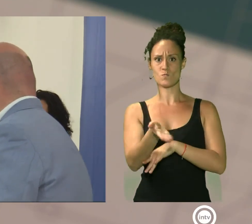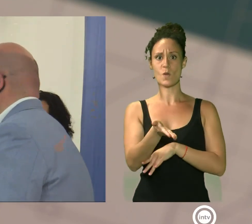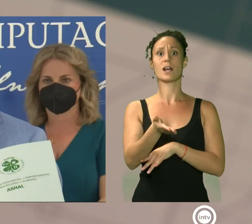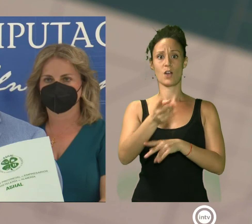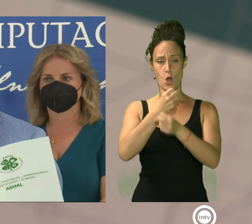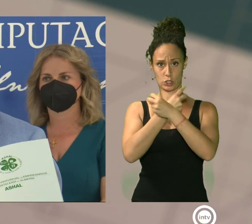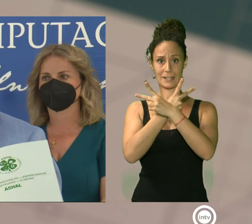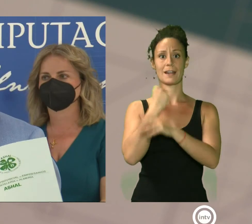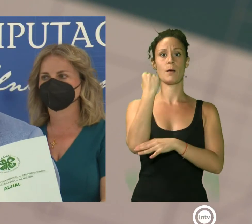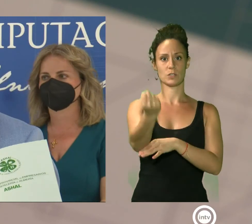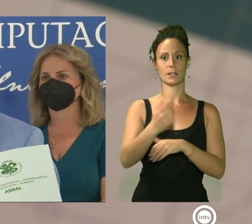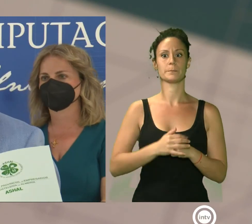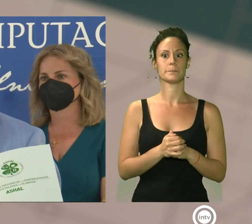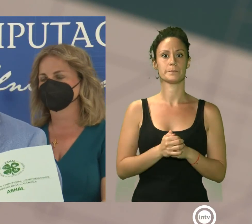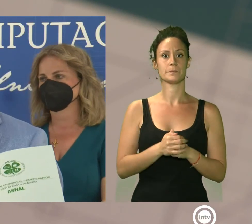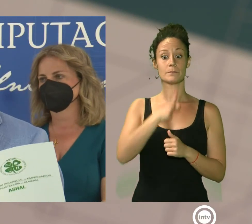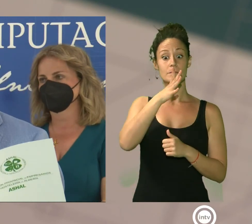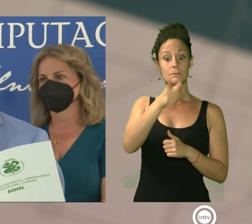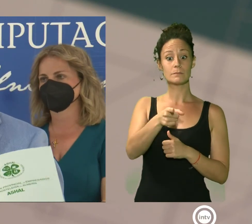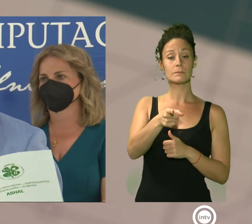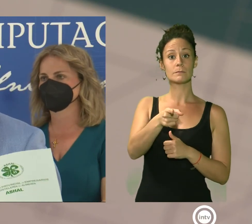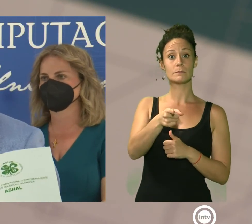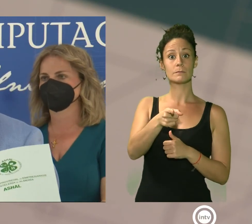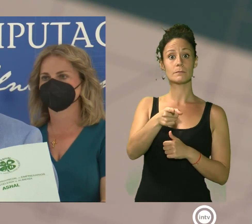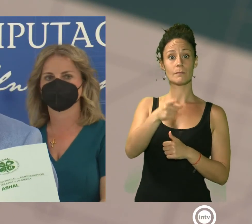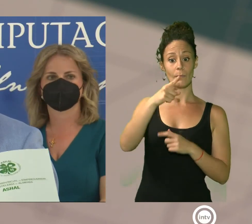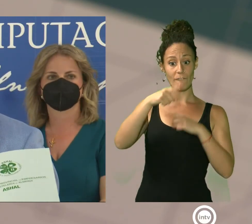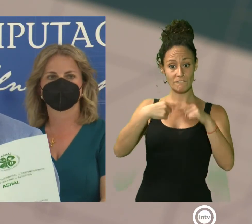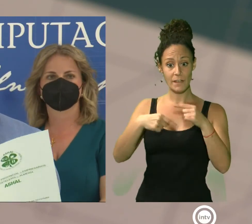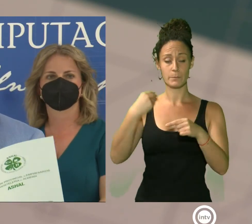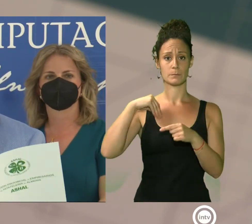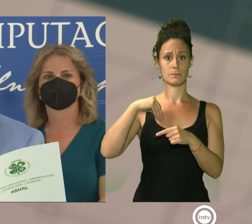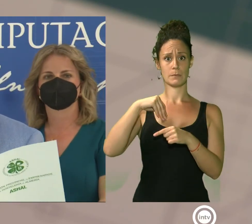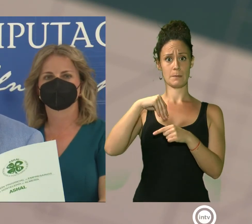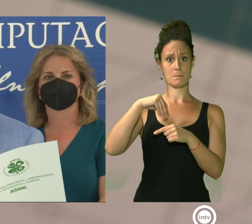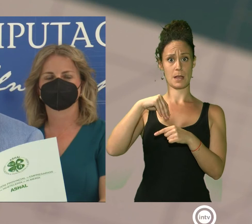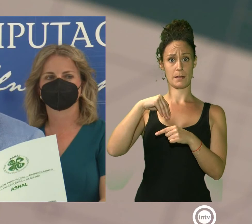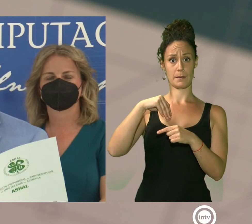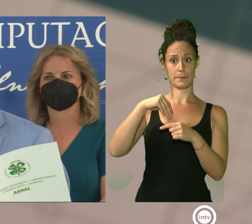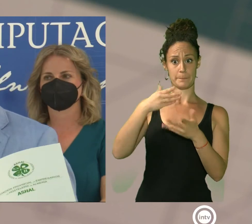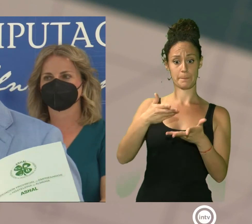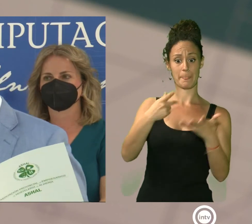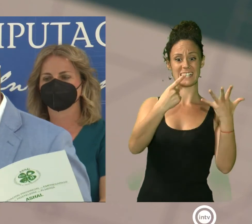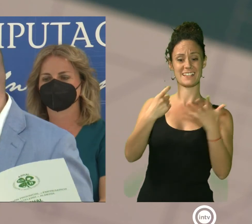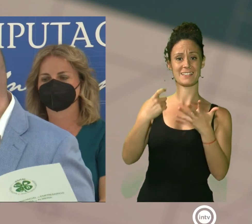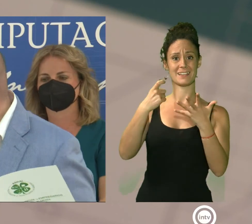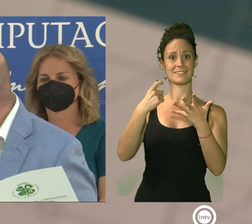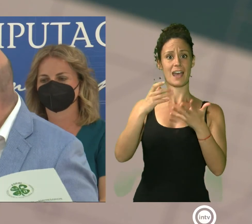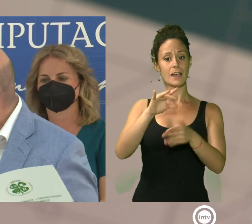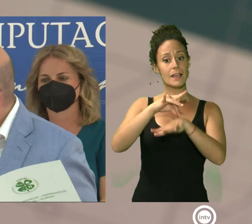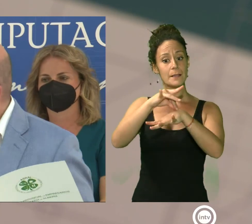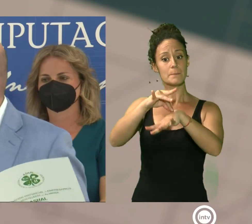hostelería. Es por ello que los padres de estas familias con problemas podrán hacer uso de 600 invitaciones como esta que les voy a mostrar,